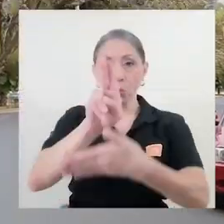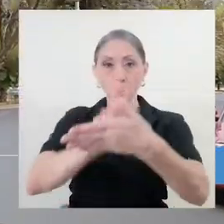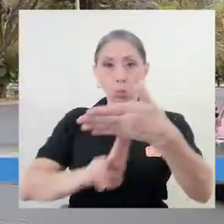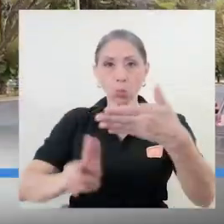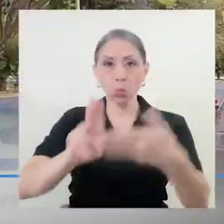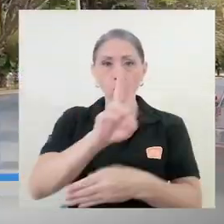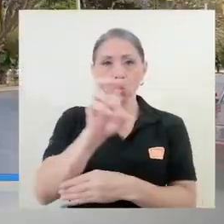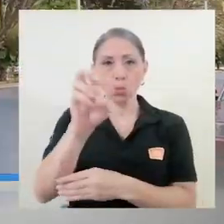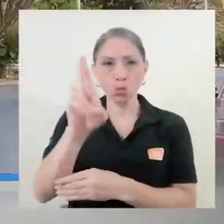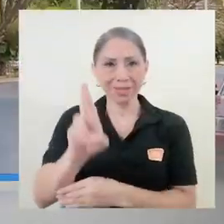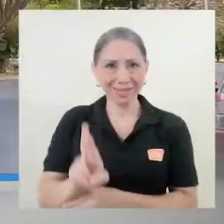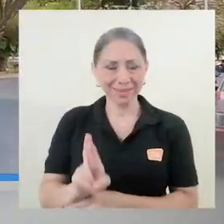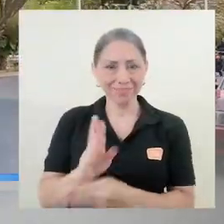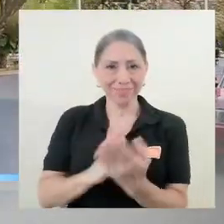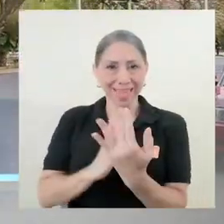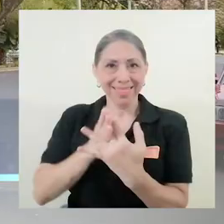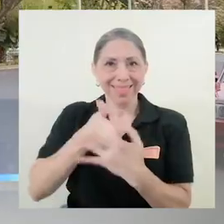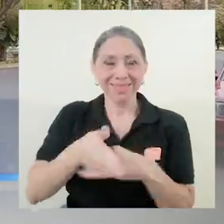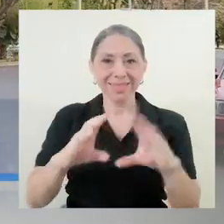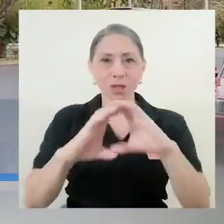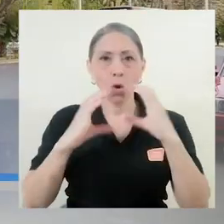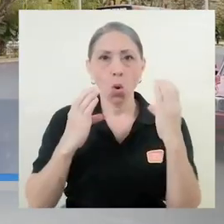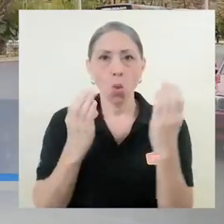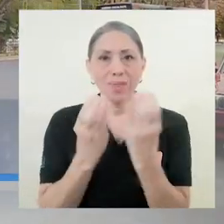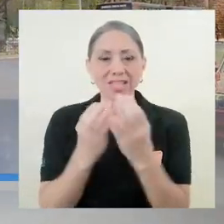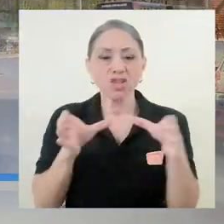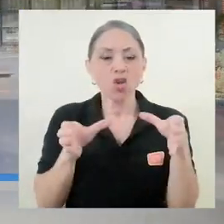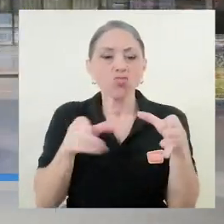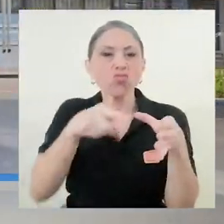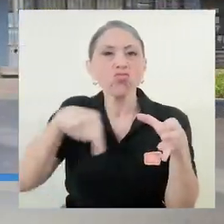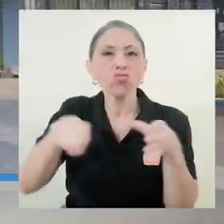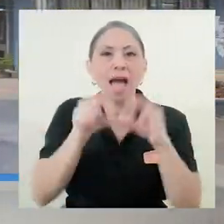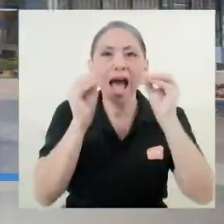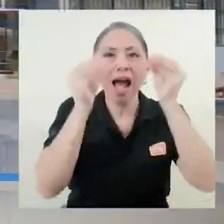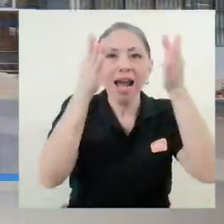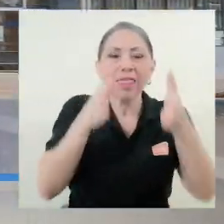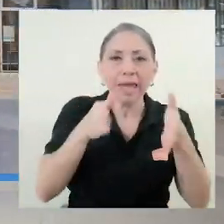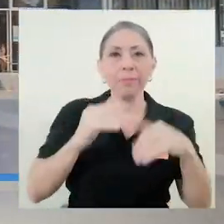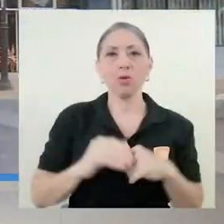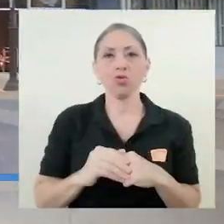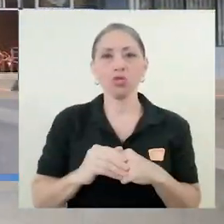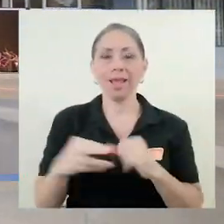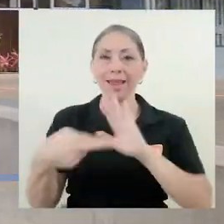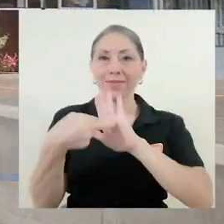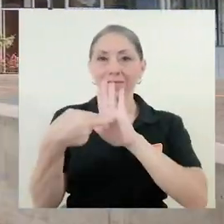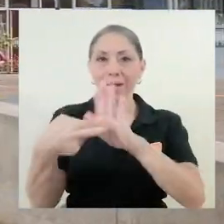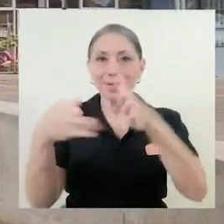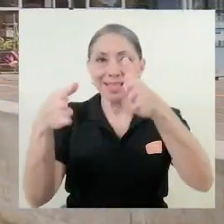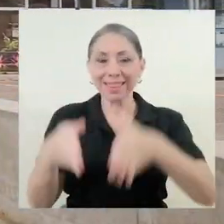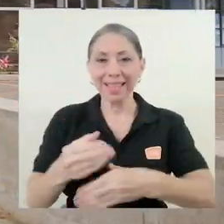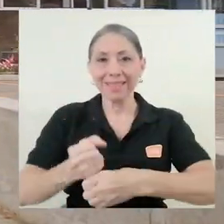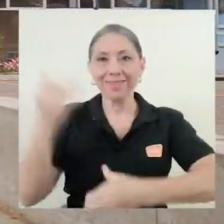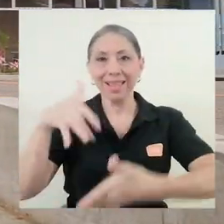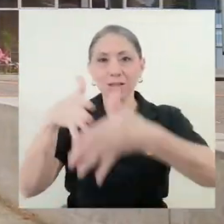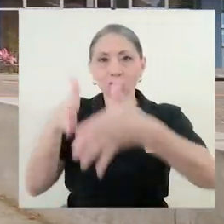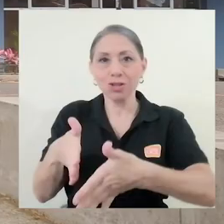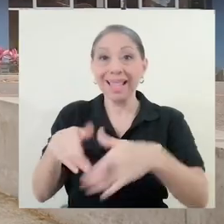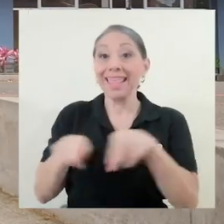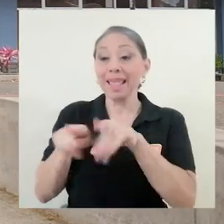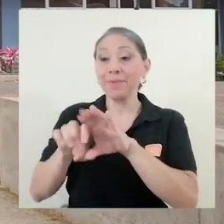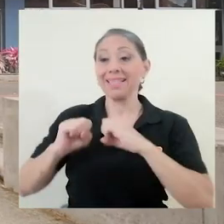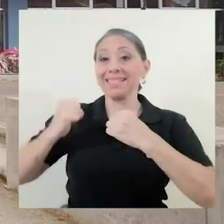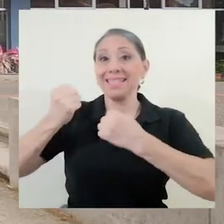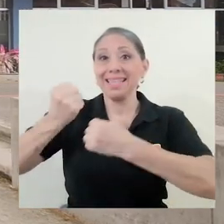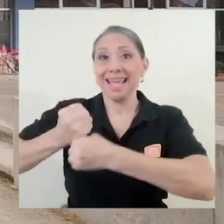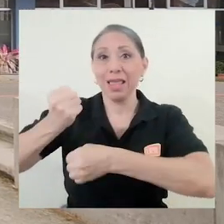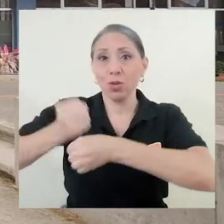La Universidad de Costa Rica, mediante una comisión integrada por académicos, representantes de la Federación de Estudiantes y